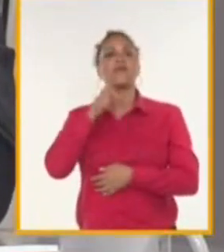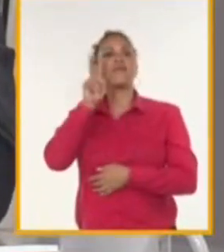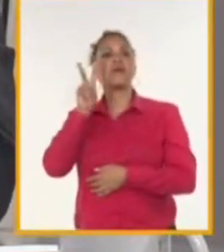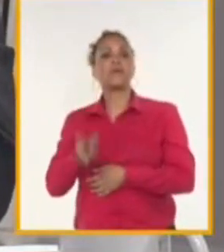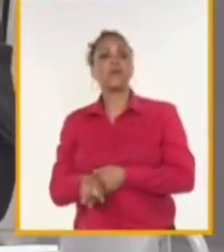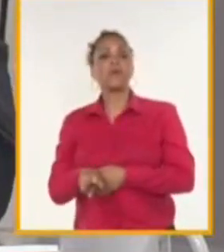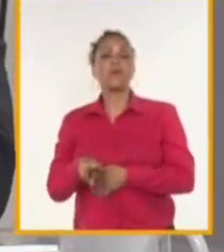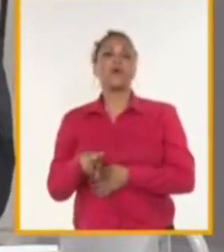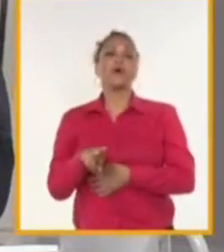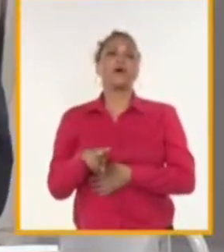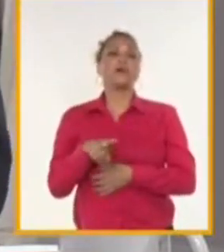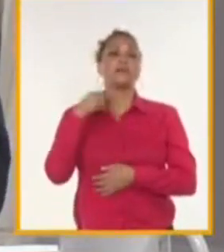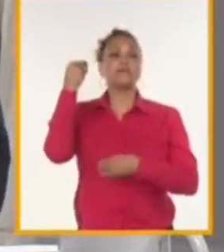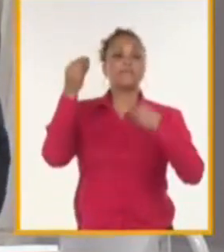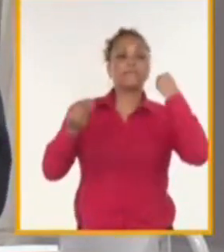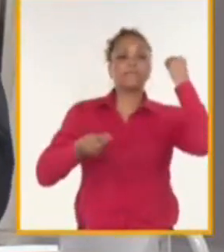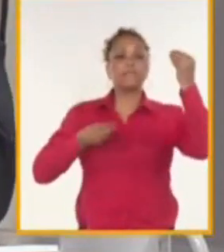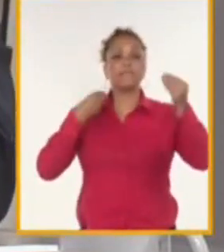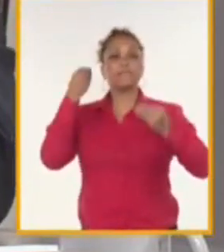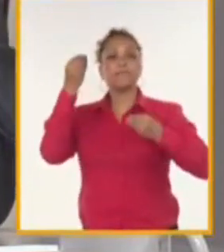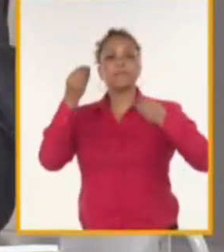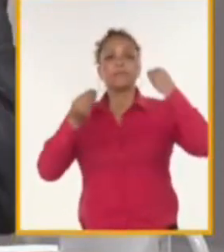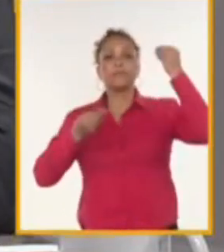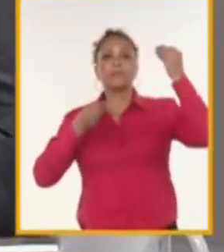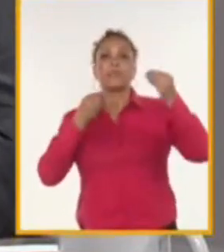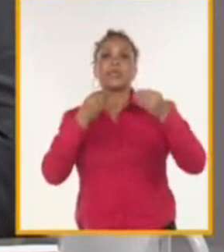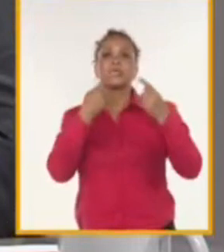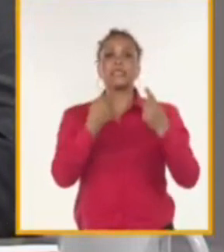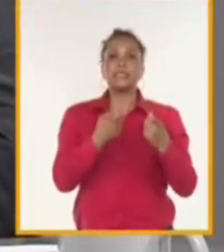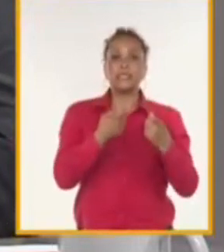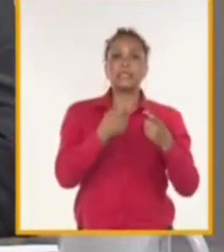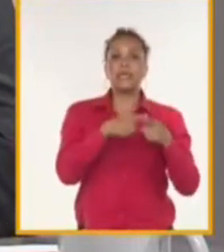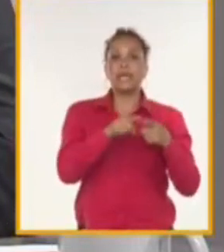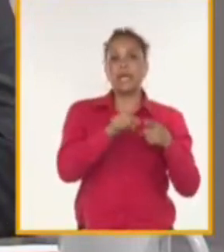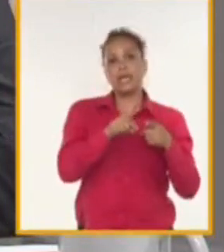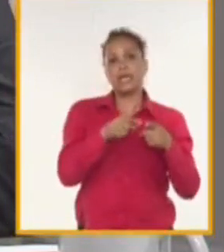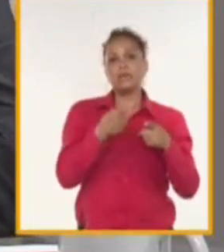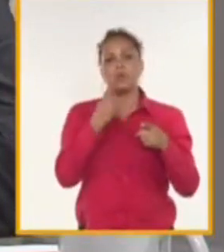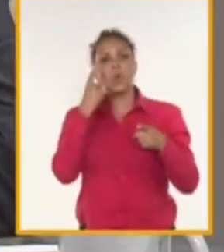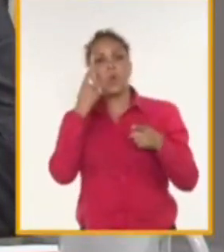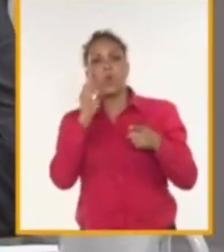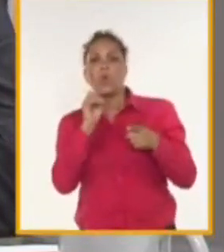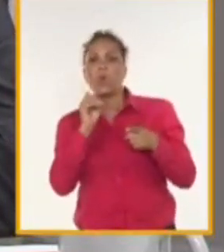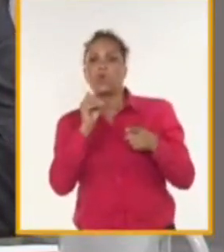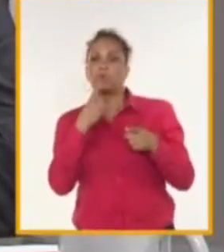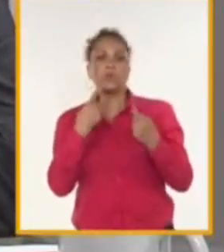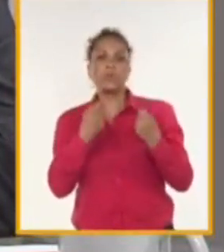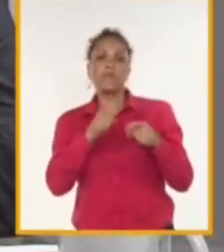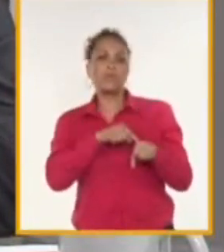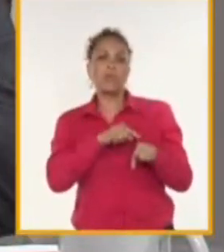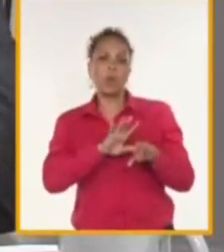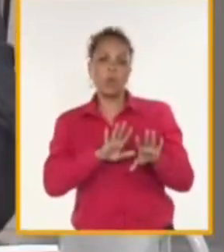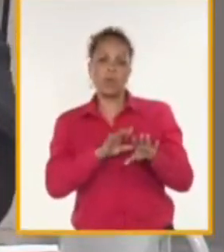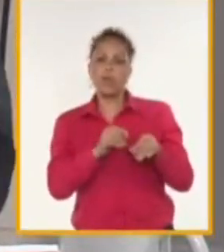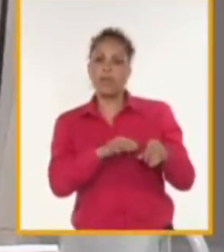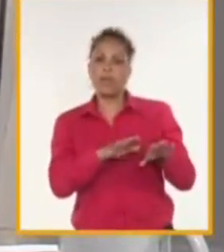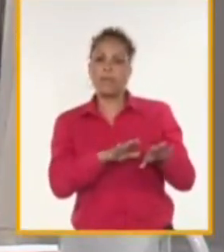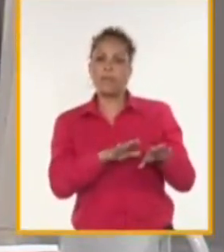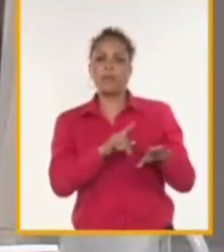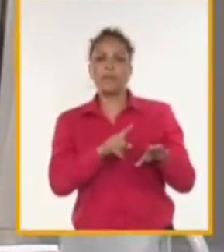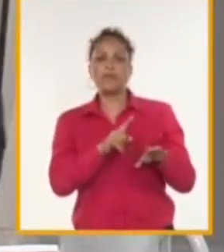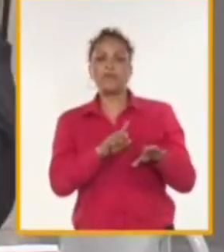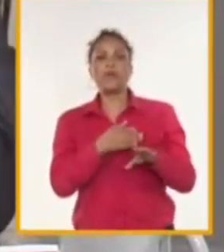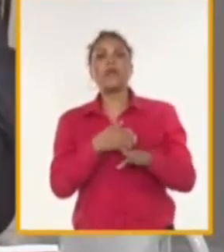cuando realmente necesitan el recurso o en ese momento no es necesario y no lo